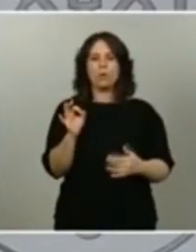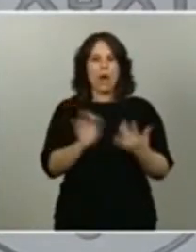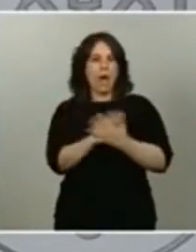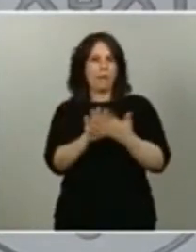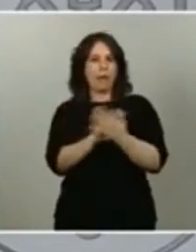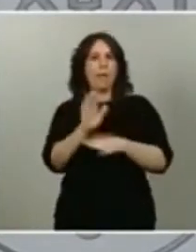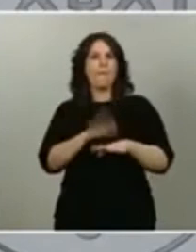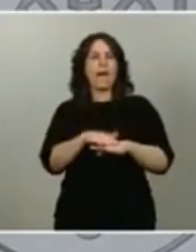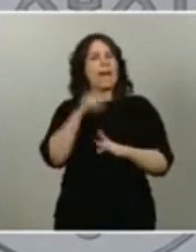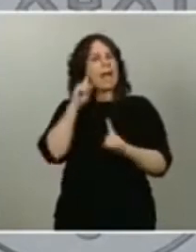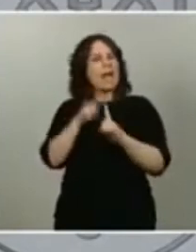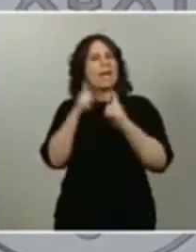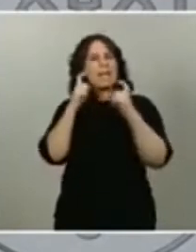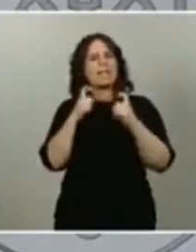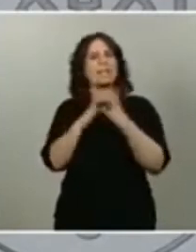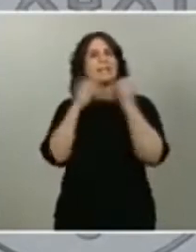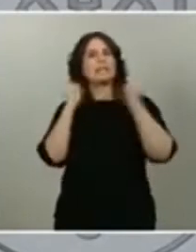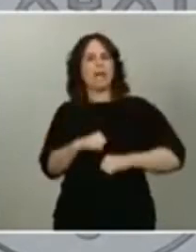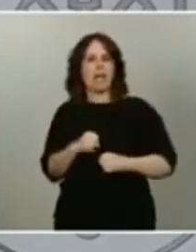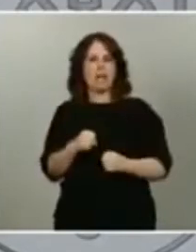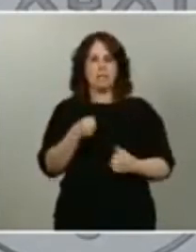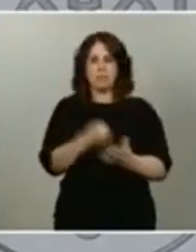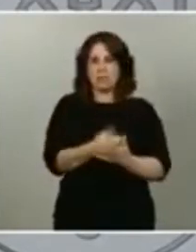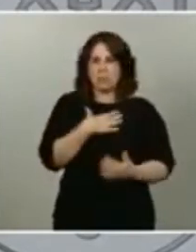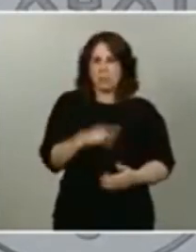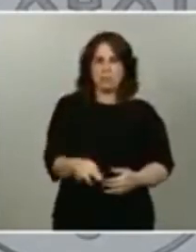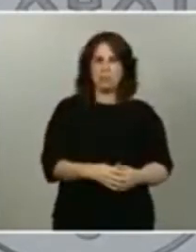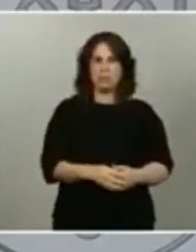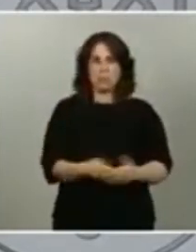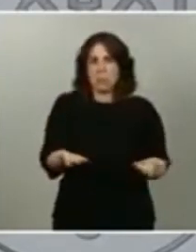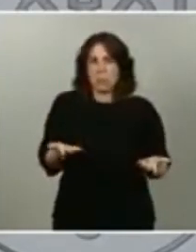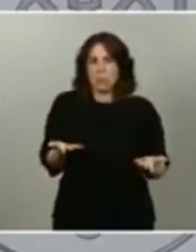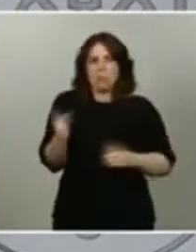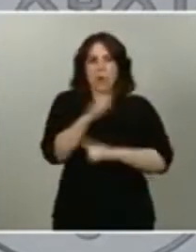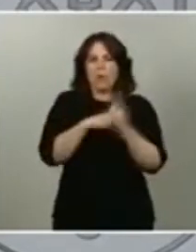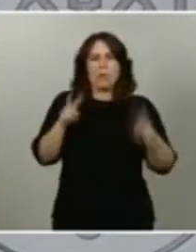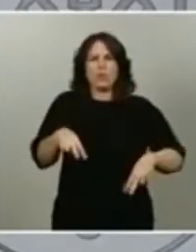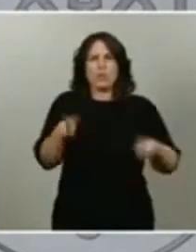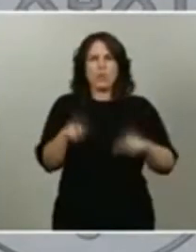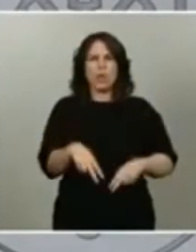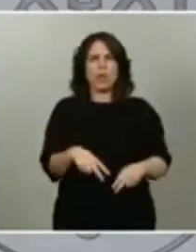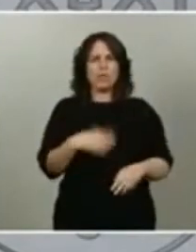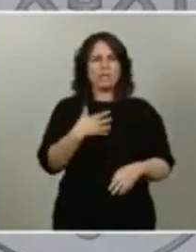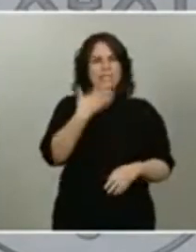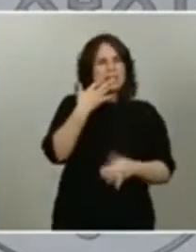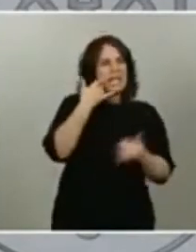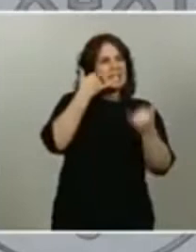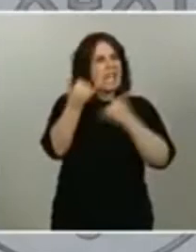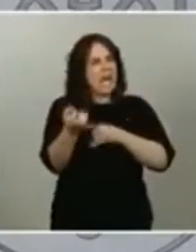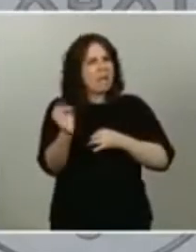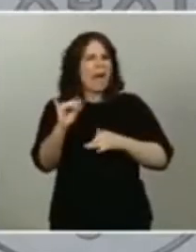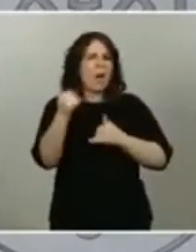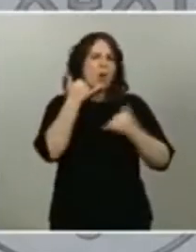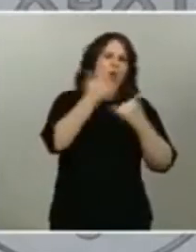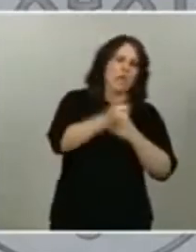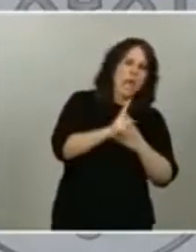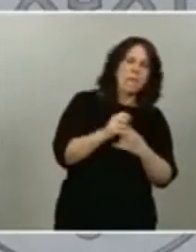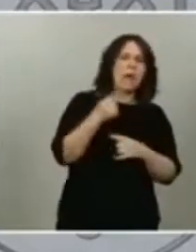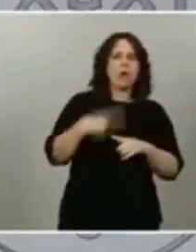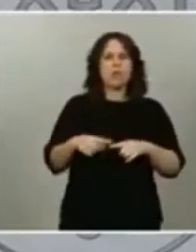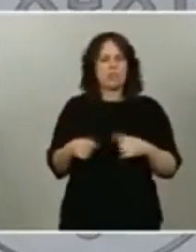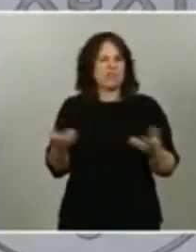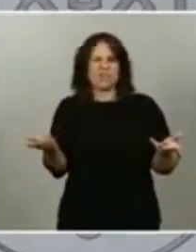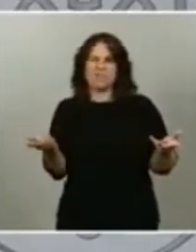desarrollar. Por eso, jamás ha sido esto un problema. Si alguien llama o no llama, ¿qué no se trata? Tenemos algo tan gordo entre manos